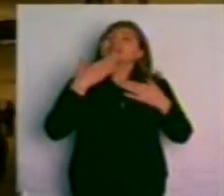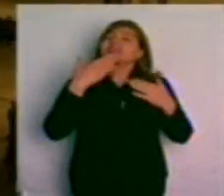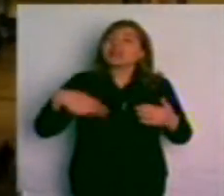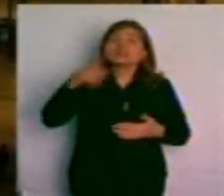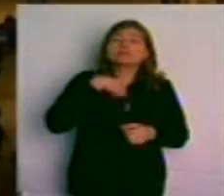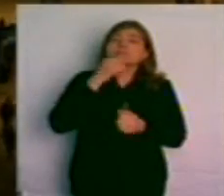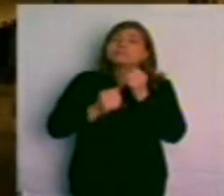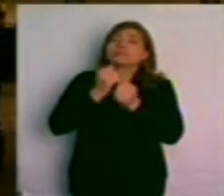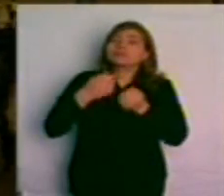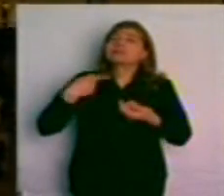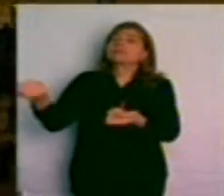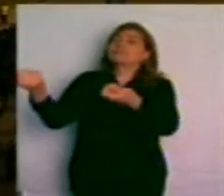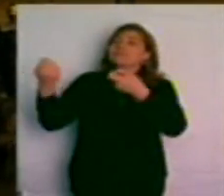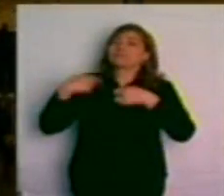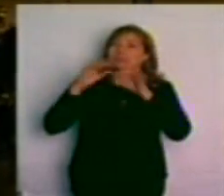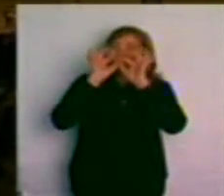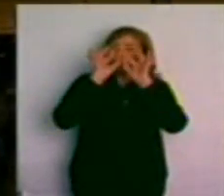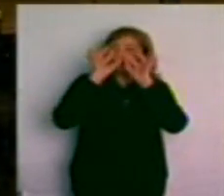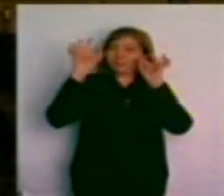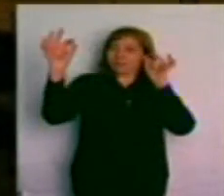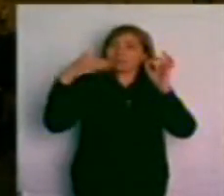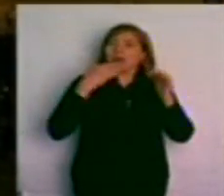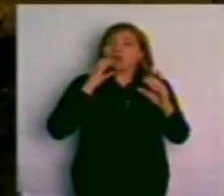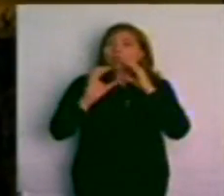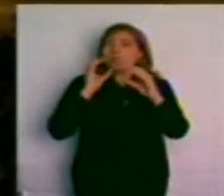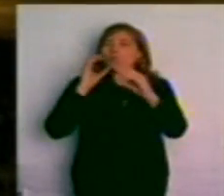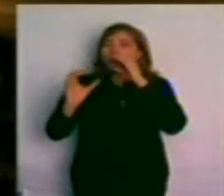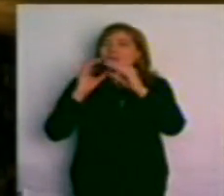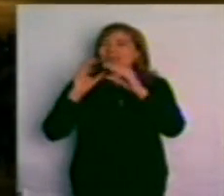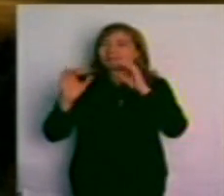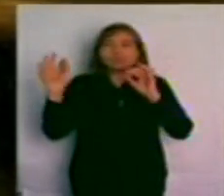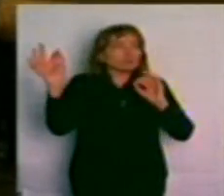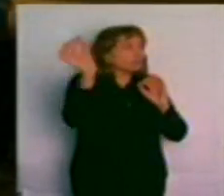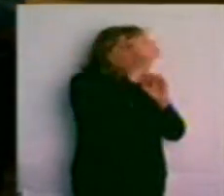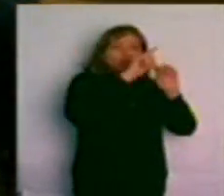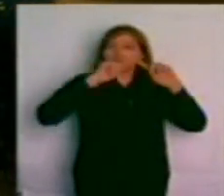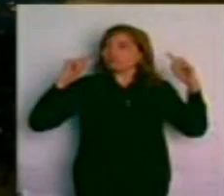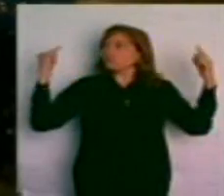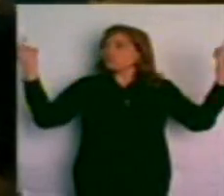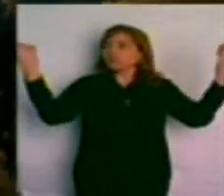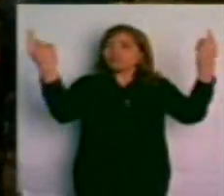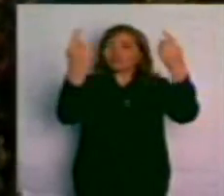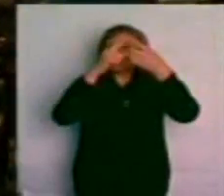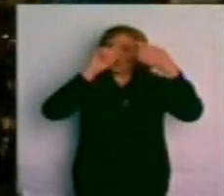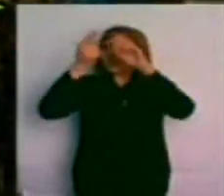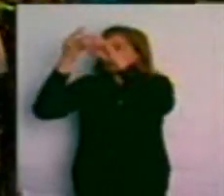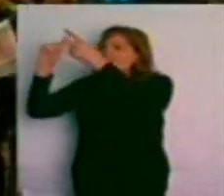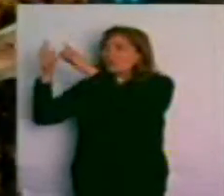esa fibra óptica que nos permite interconectar a todo el parque, más de 59 kilómetros